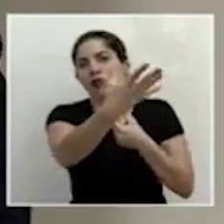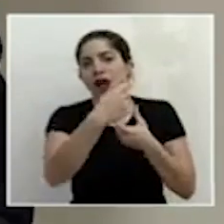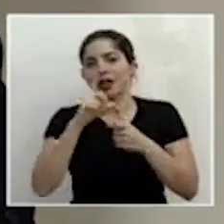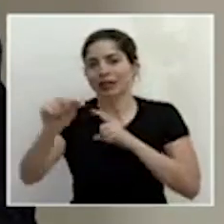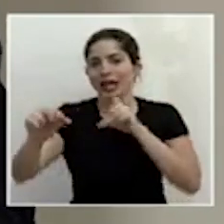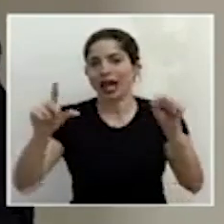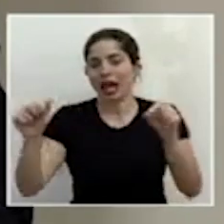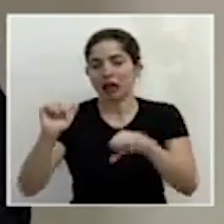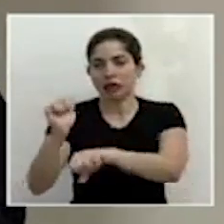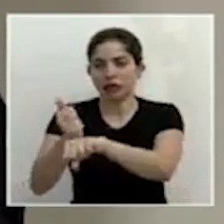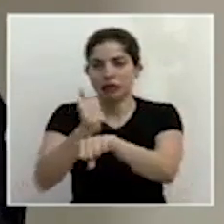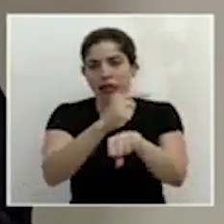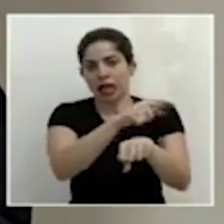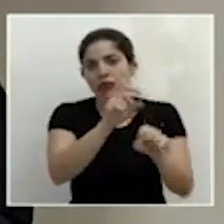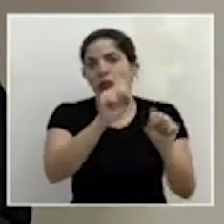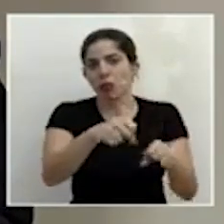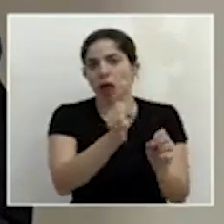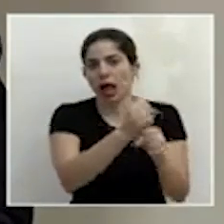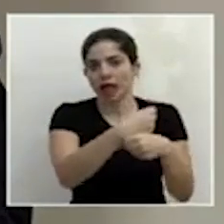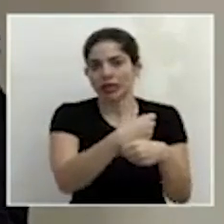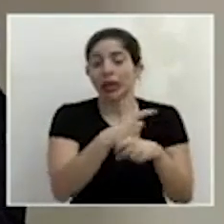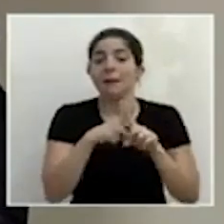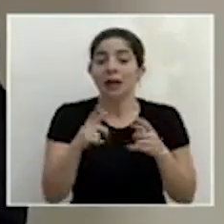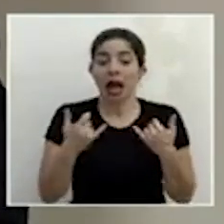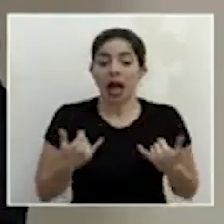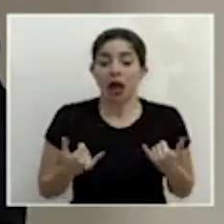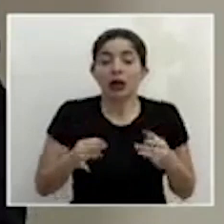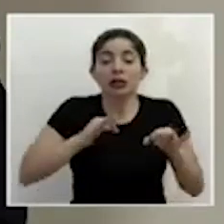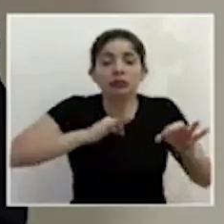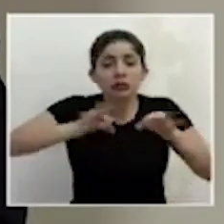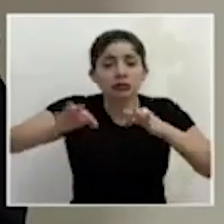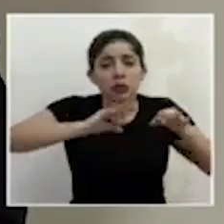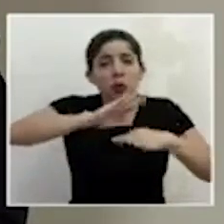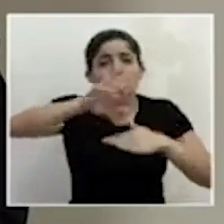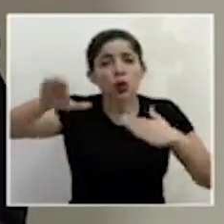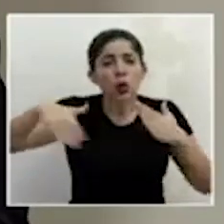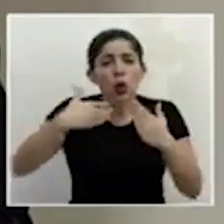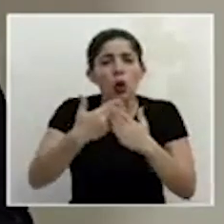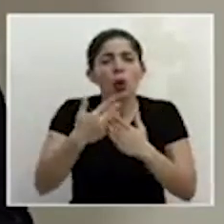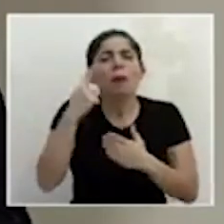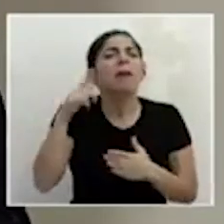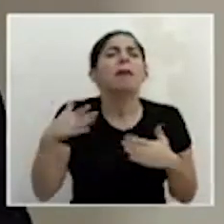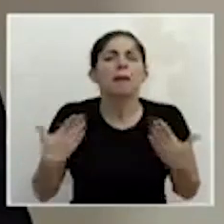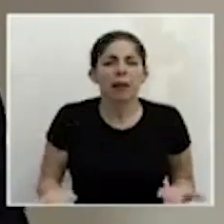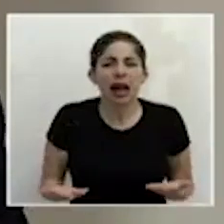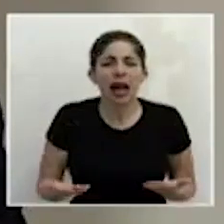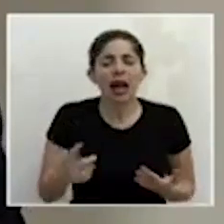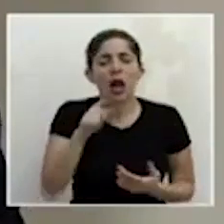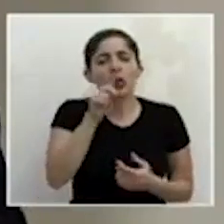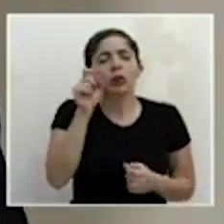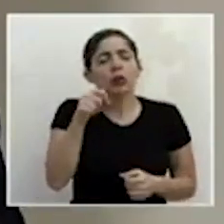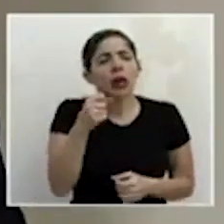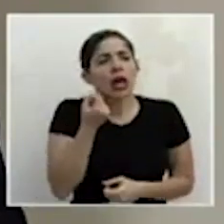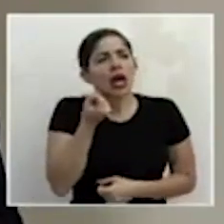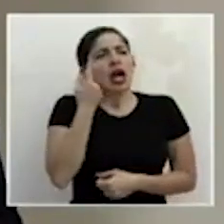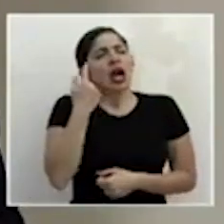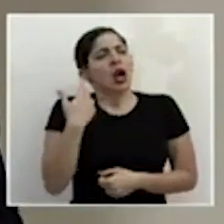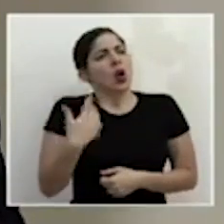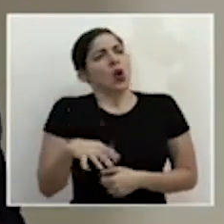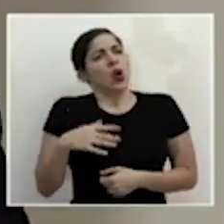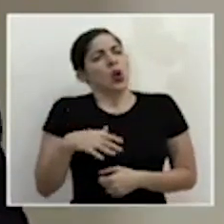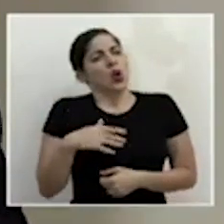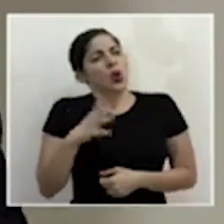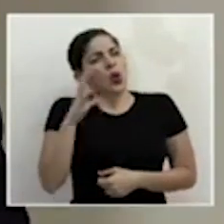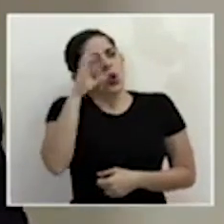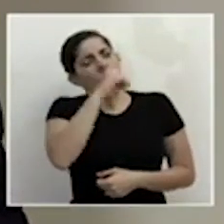Pero lo explicamos a toda la ciudadanía para que podamos apreciar el gran esfuerzo